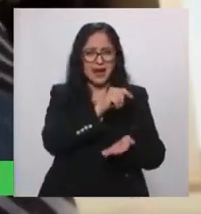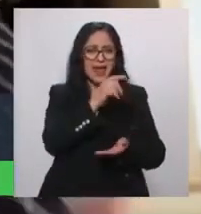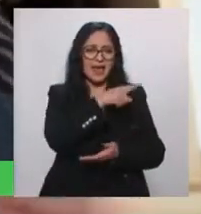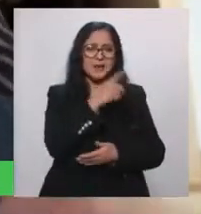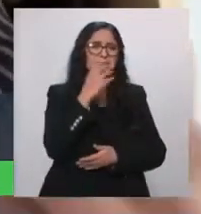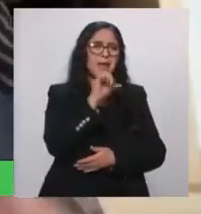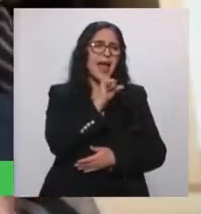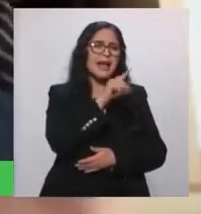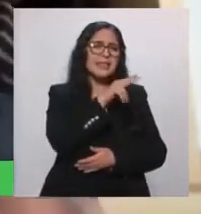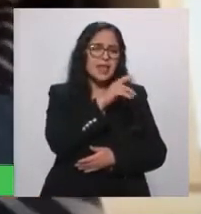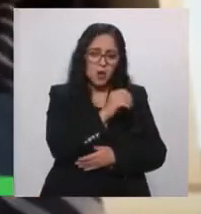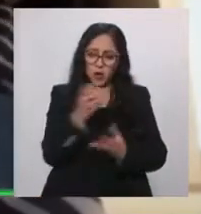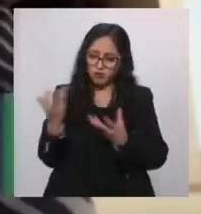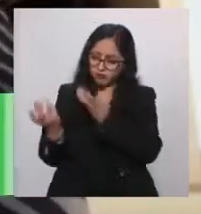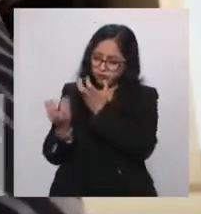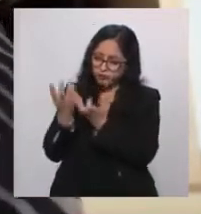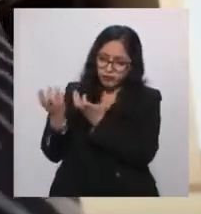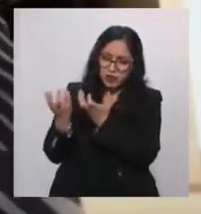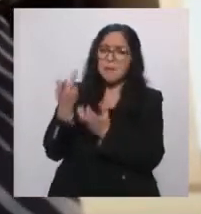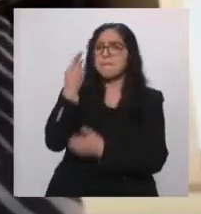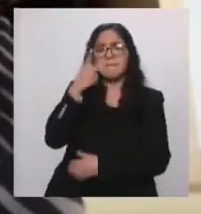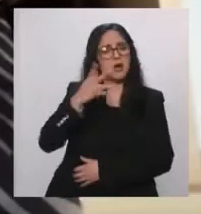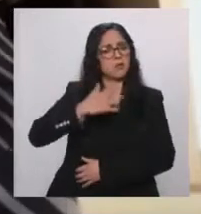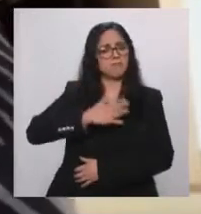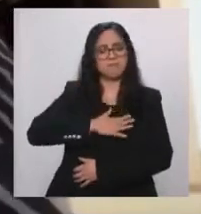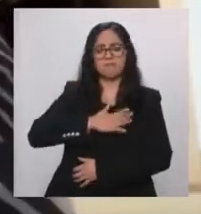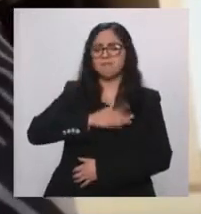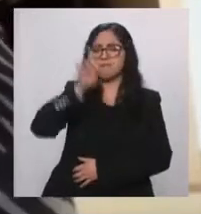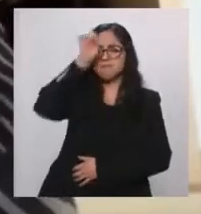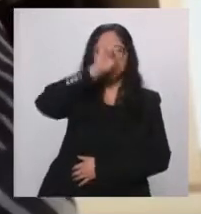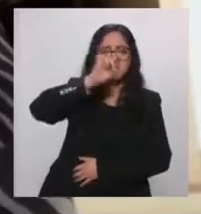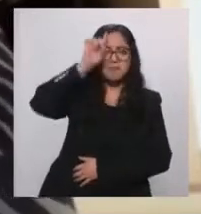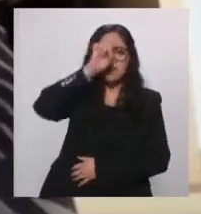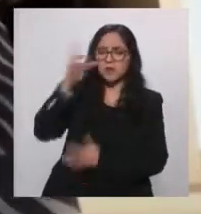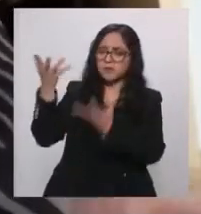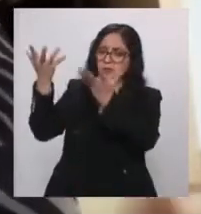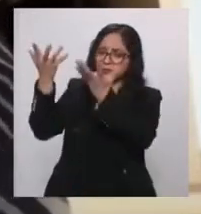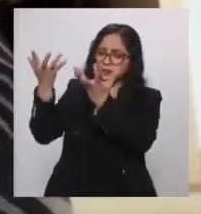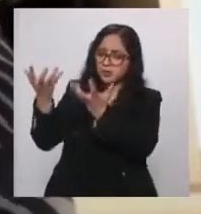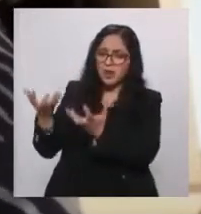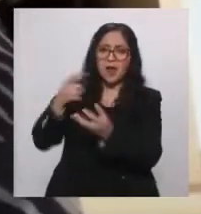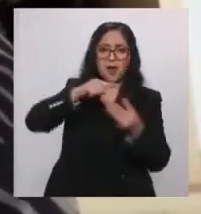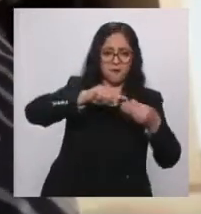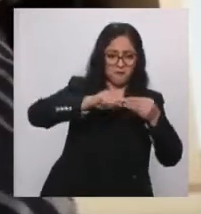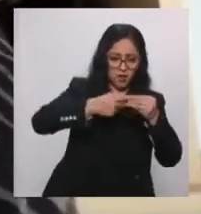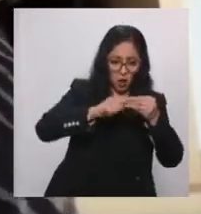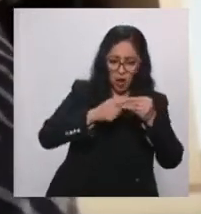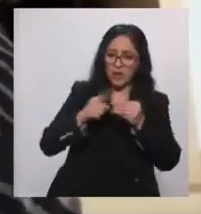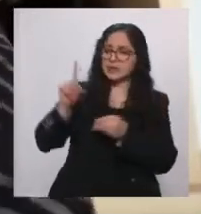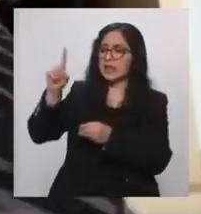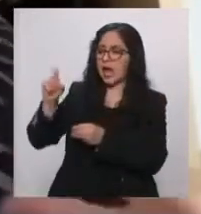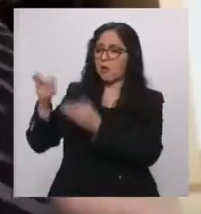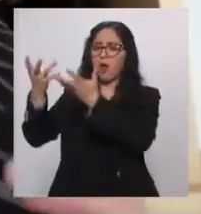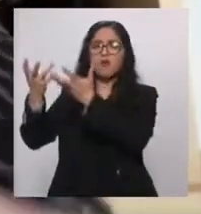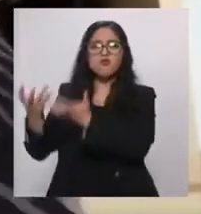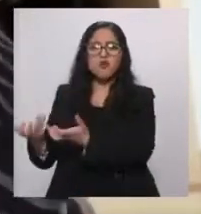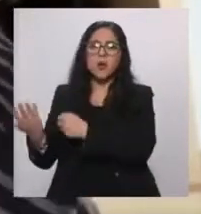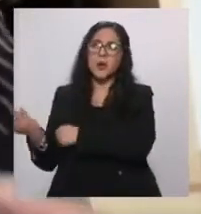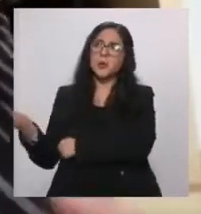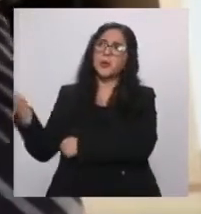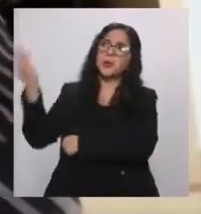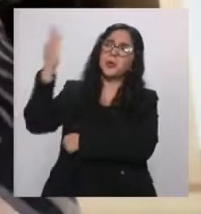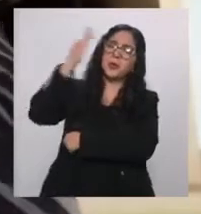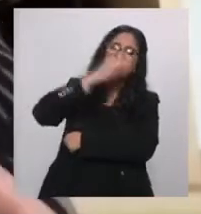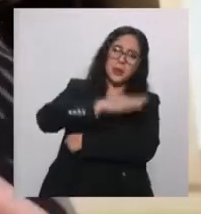sea más rápido, pero yo en lo personal recomiendo que sea el remojo de toda la noche. Obviamente, considerando que los frijoles van a crecer,